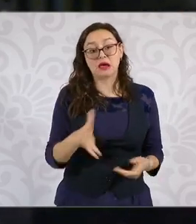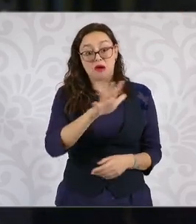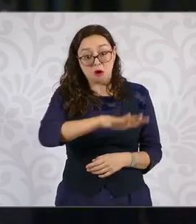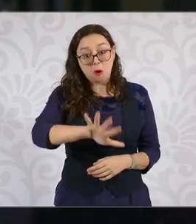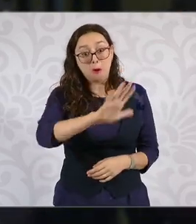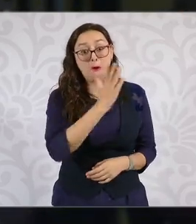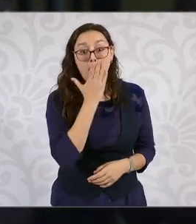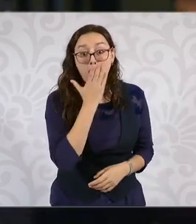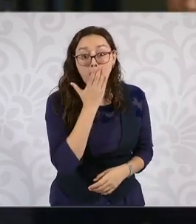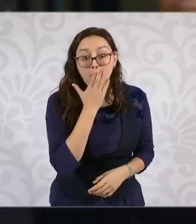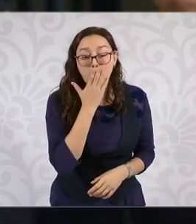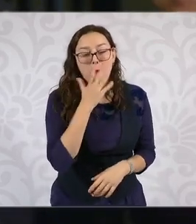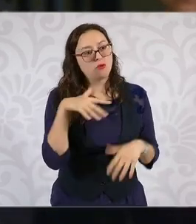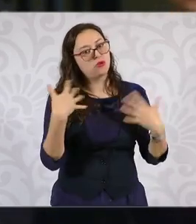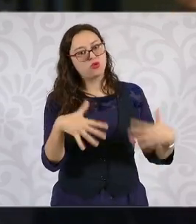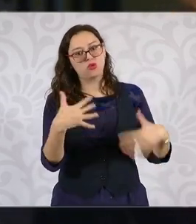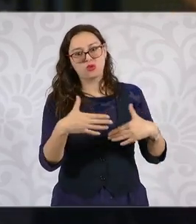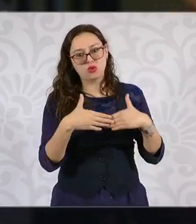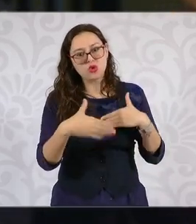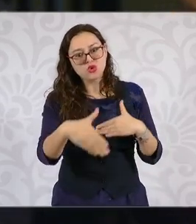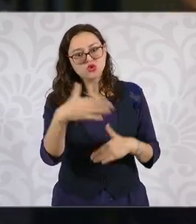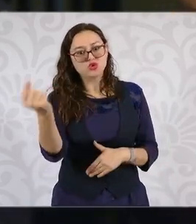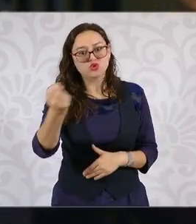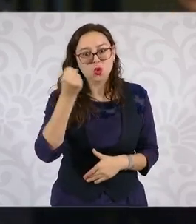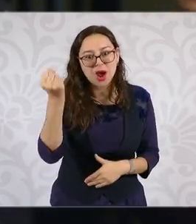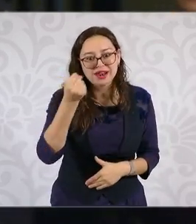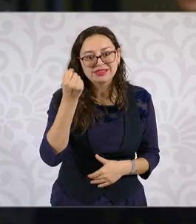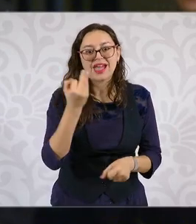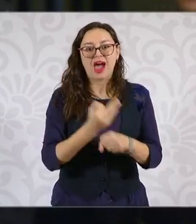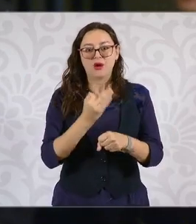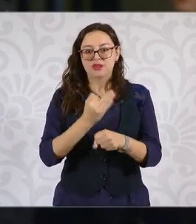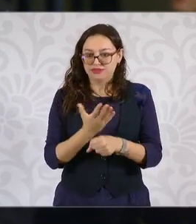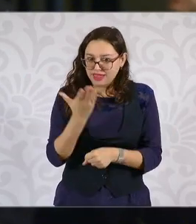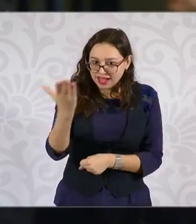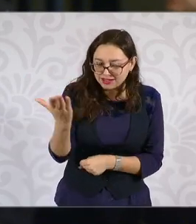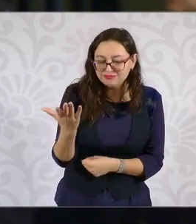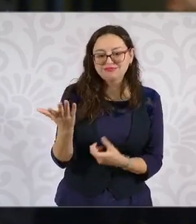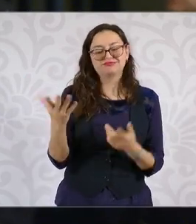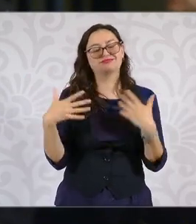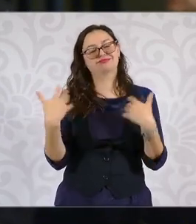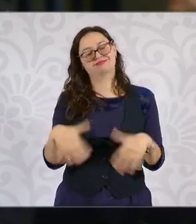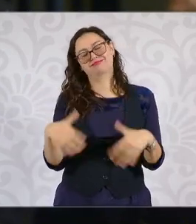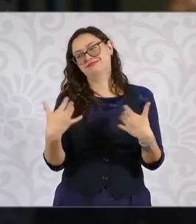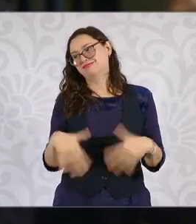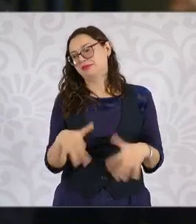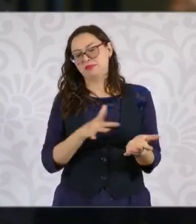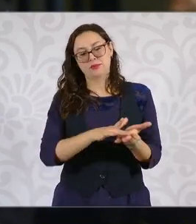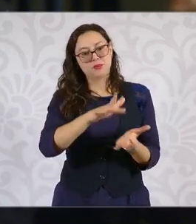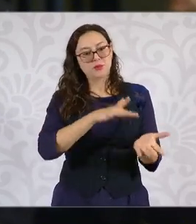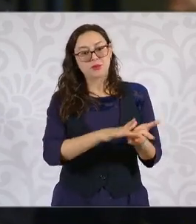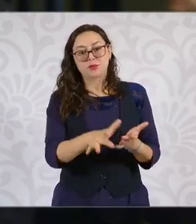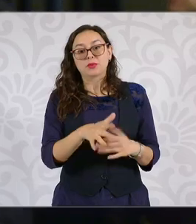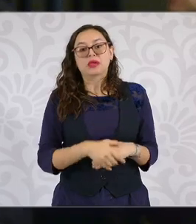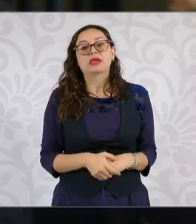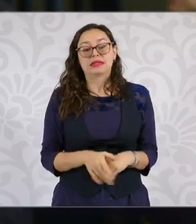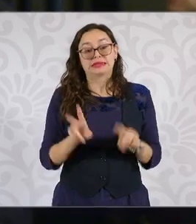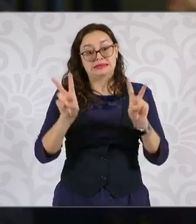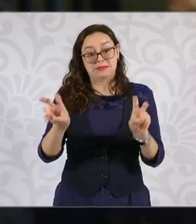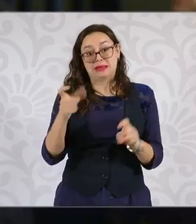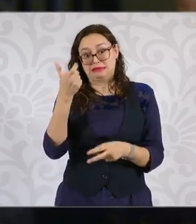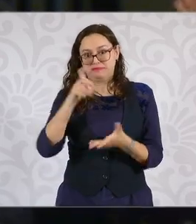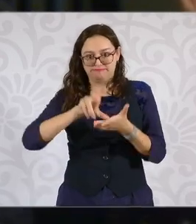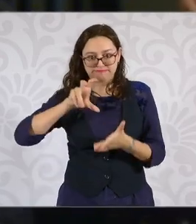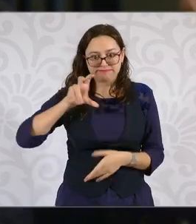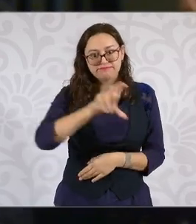que los astros se le están alineando más con usted. Mire, está el tema este de esta mega inversión que es la mayor que hay en este